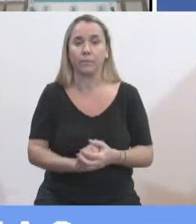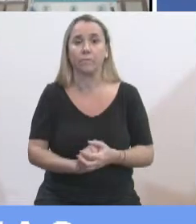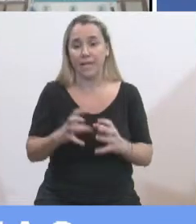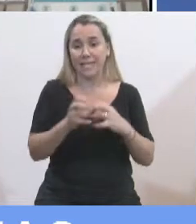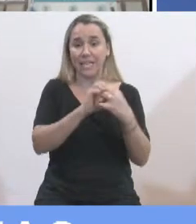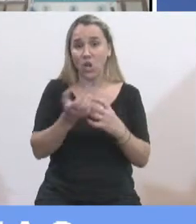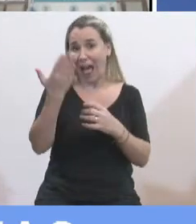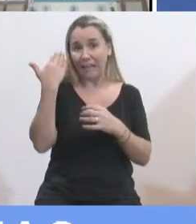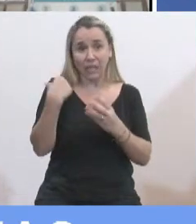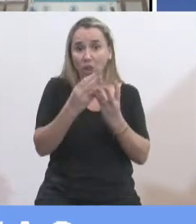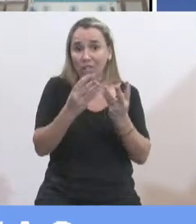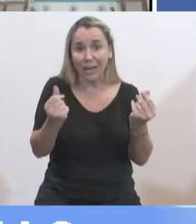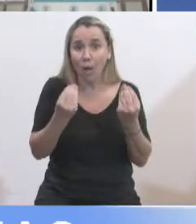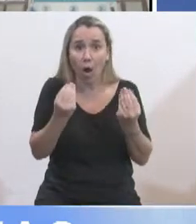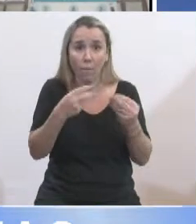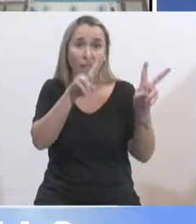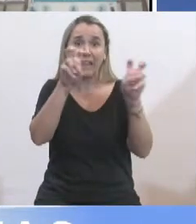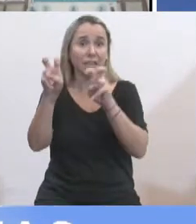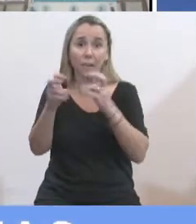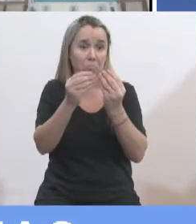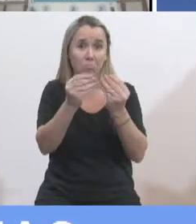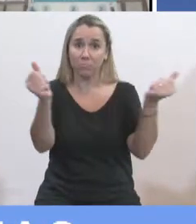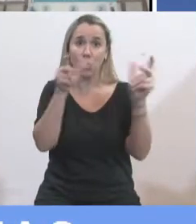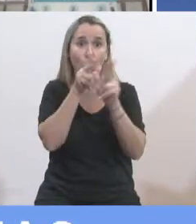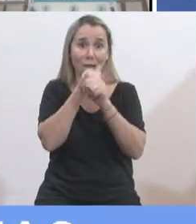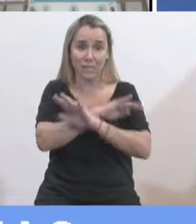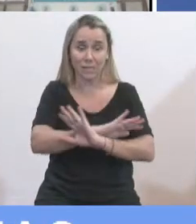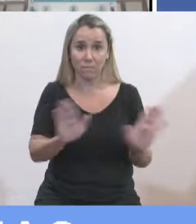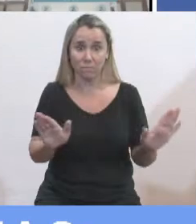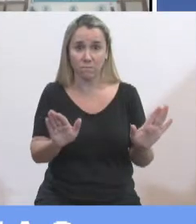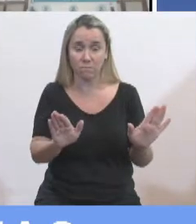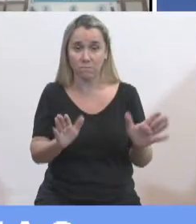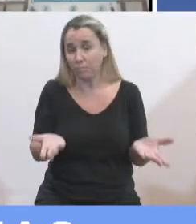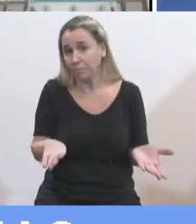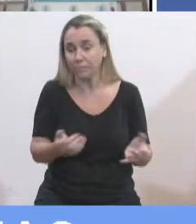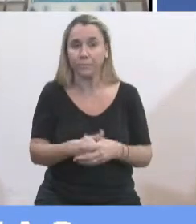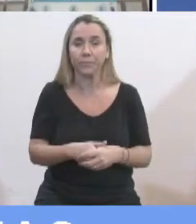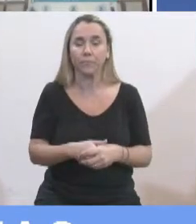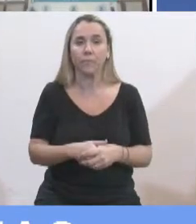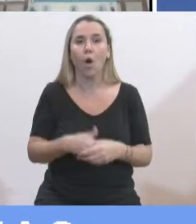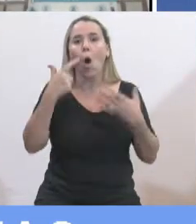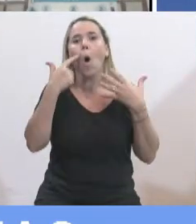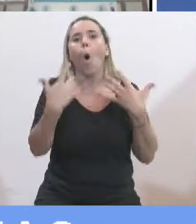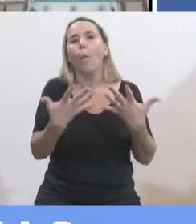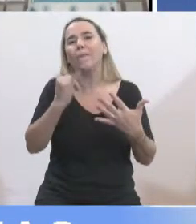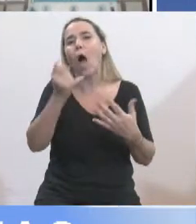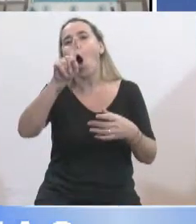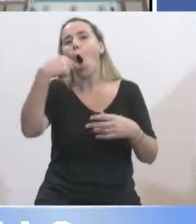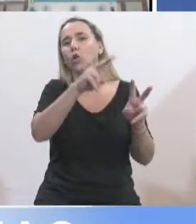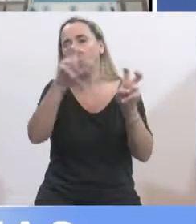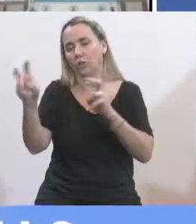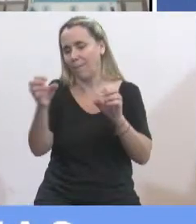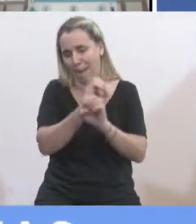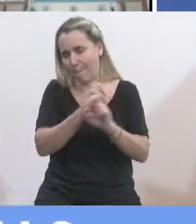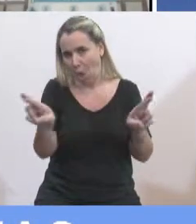anterior terminó cuando se agotaron los temas, y fue el paso que hizo la presidenta. Bueno, después obviamente hubo otros temas que fueron mucho más